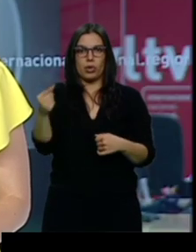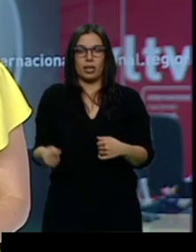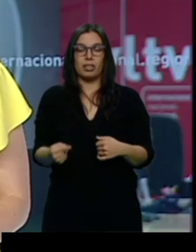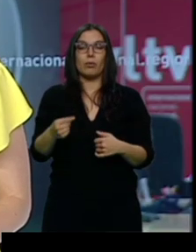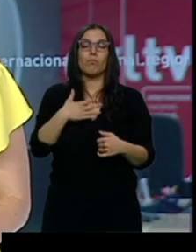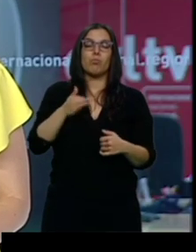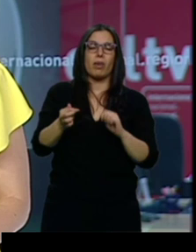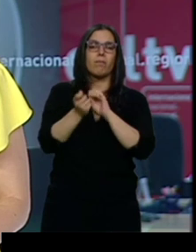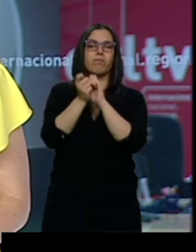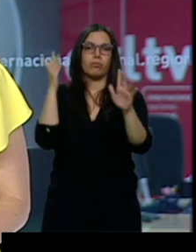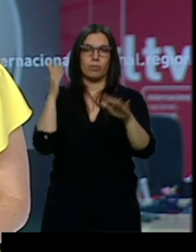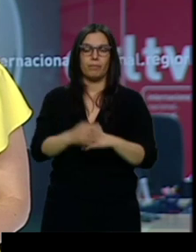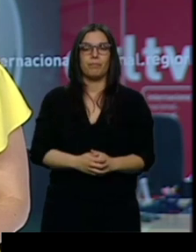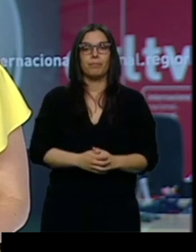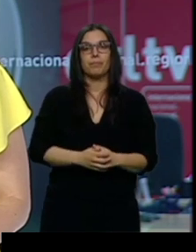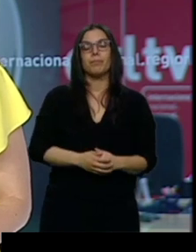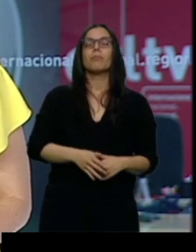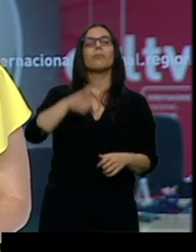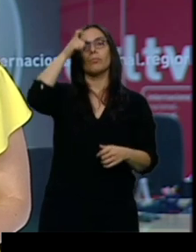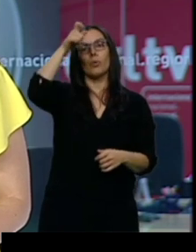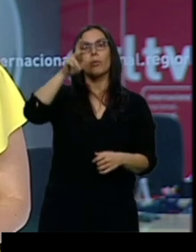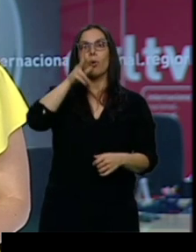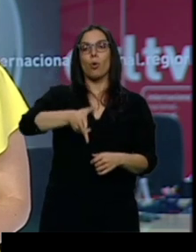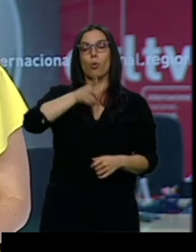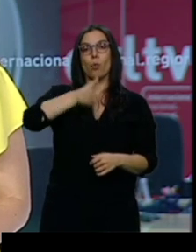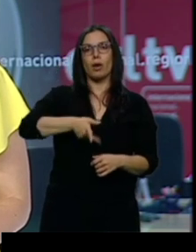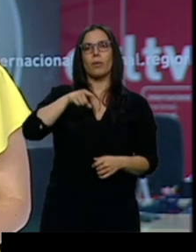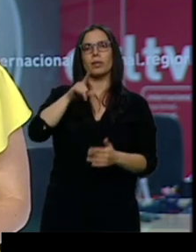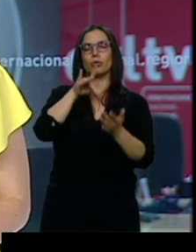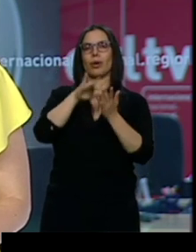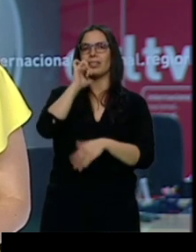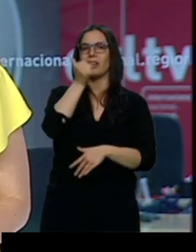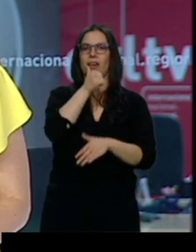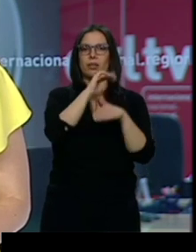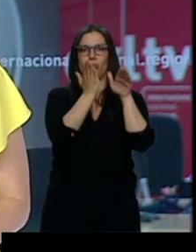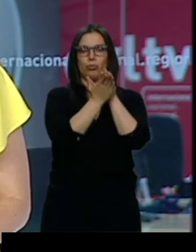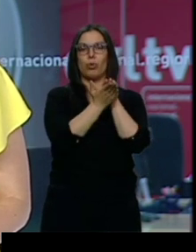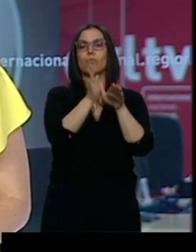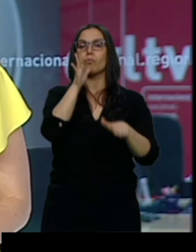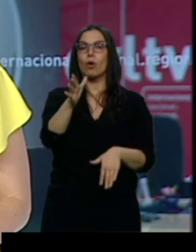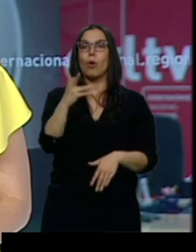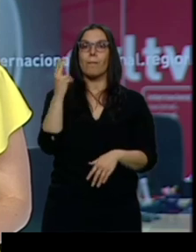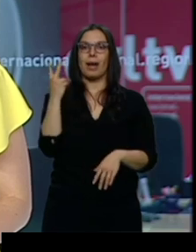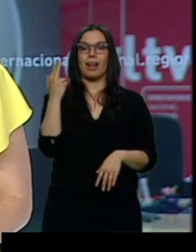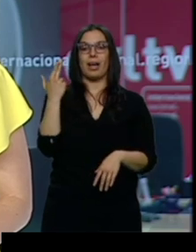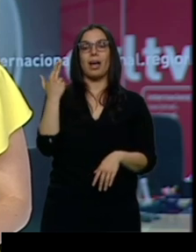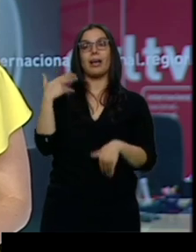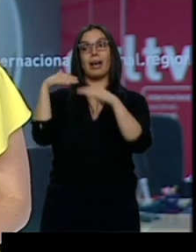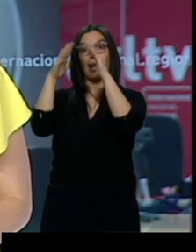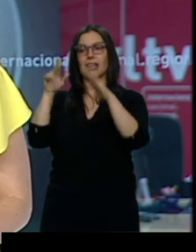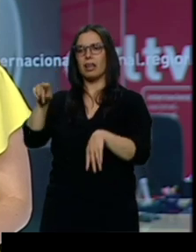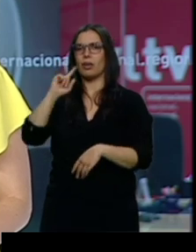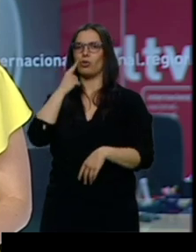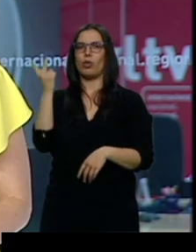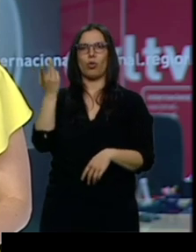En Ayamonte, en Huelva, se ha decretado el secreto de sumario sobre la muerte de una pareja que ha sido encontrada en el interior de una vivienda. La Guardia